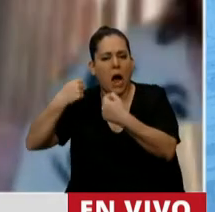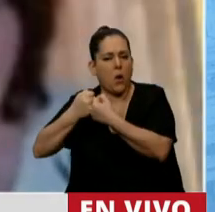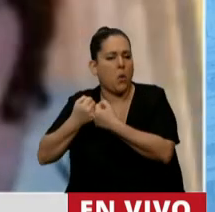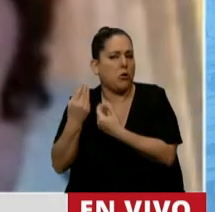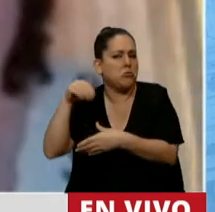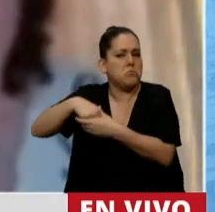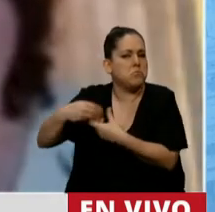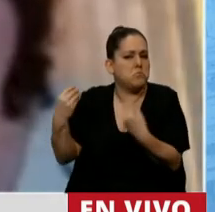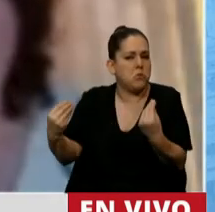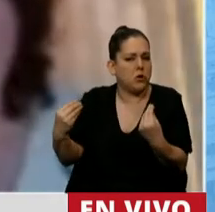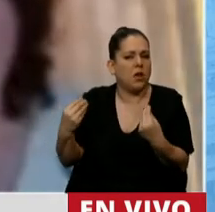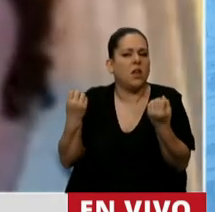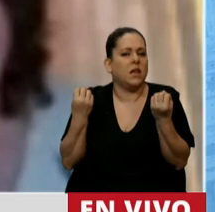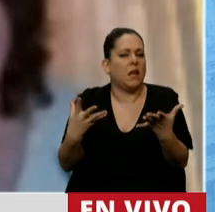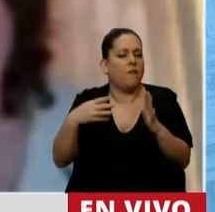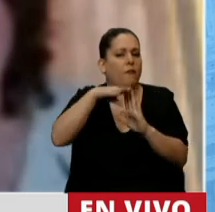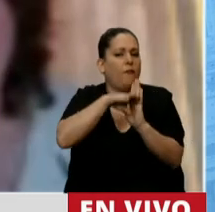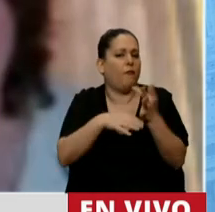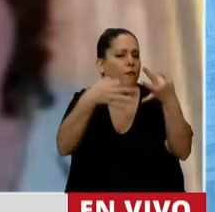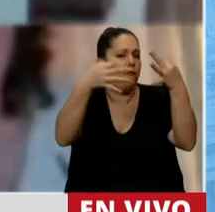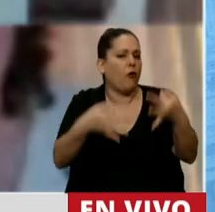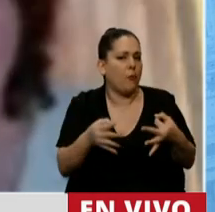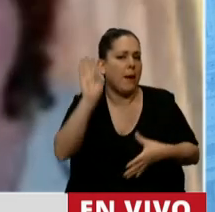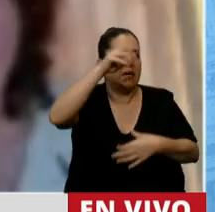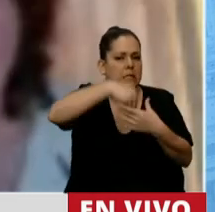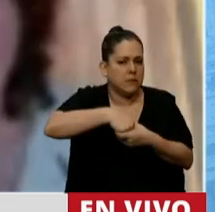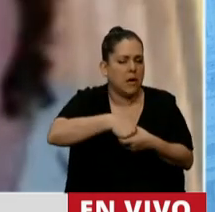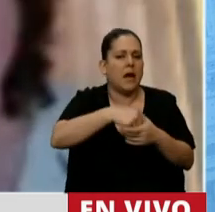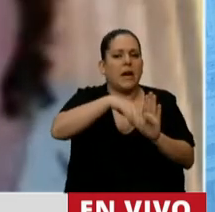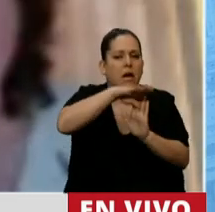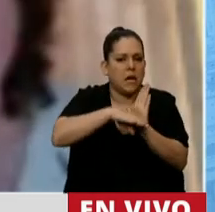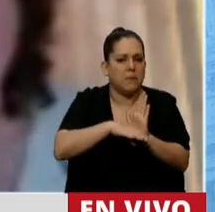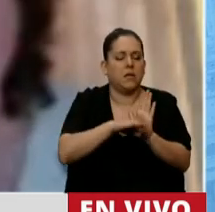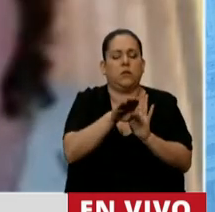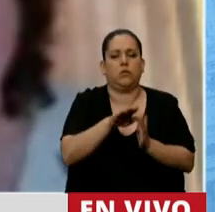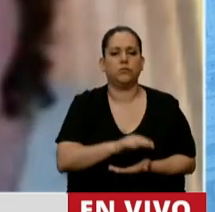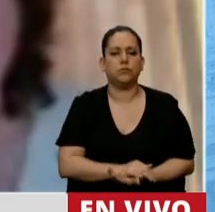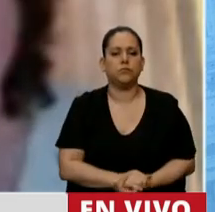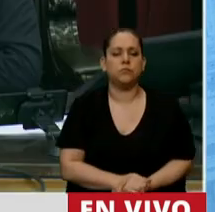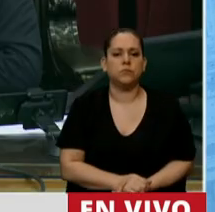cómo se instrumenta formalmente y cuál ha sido la participación en el requerimiento de los elementos.